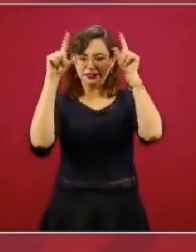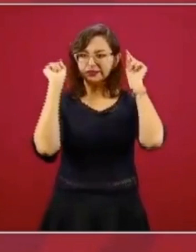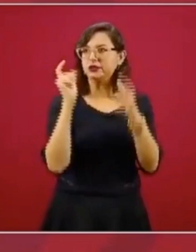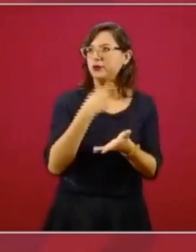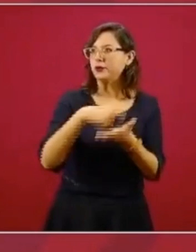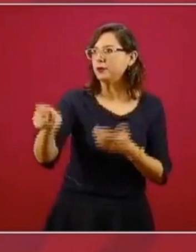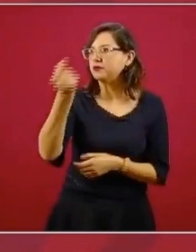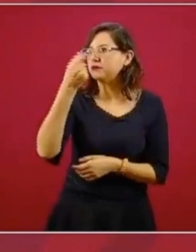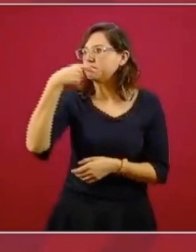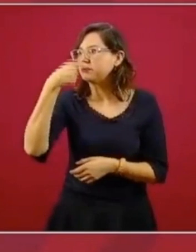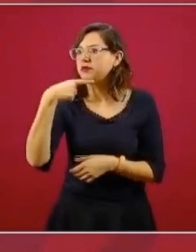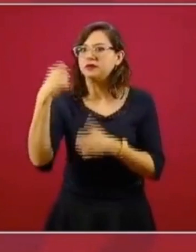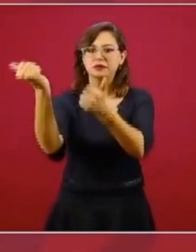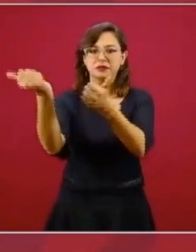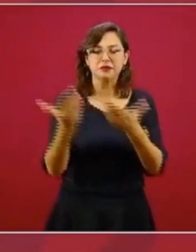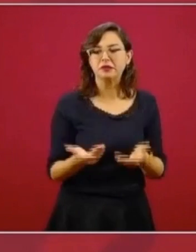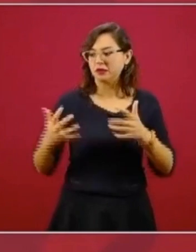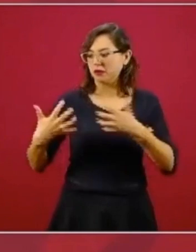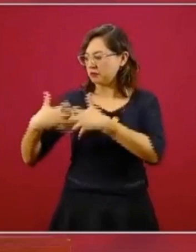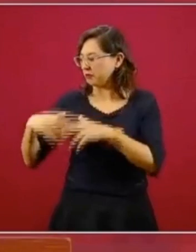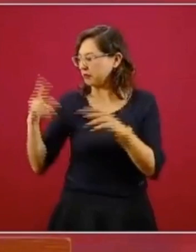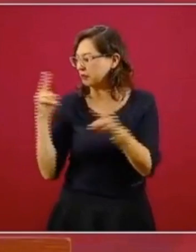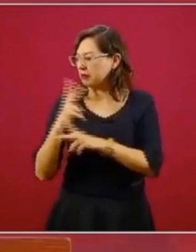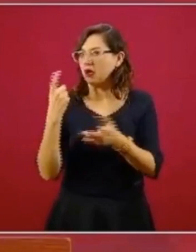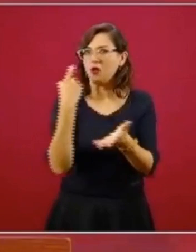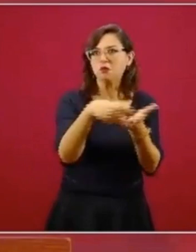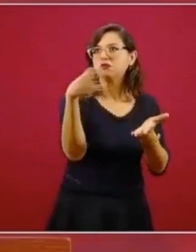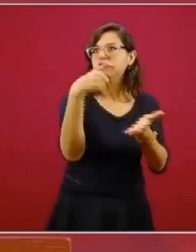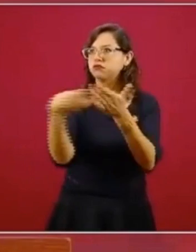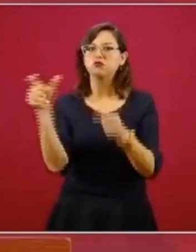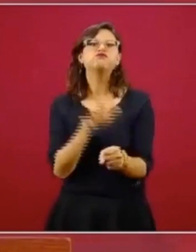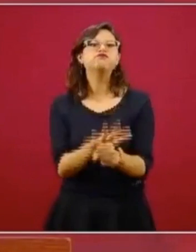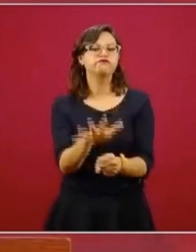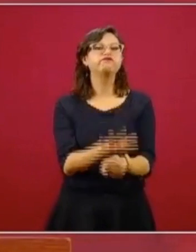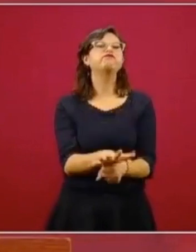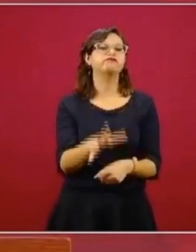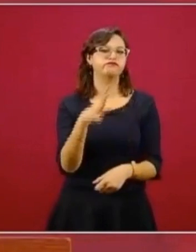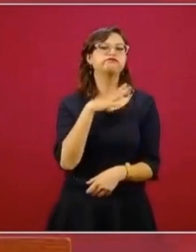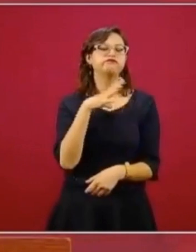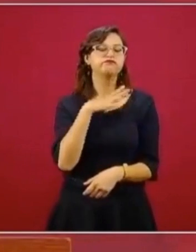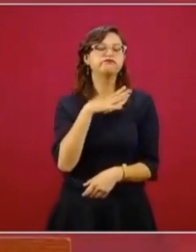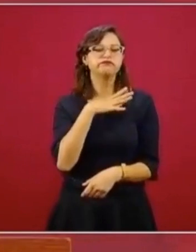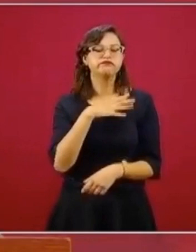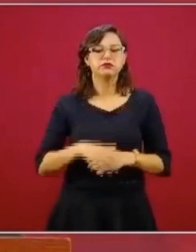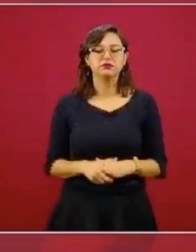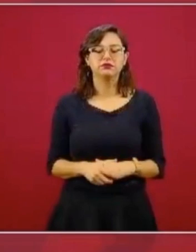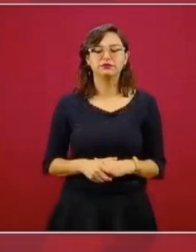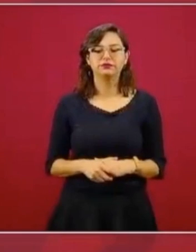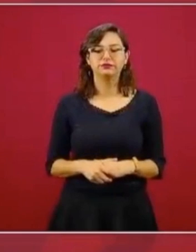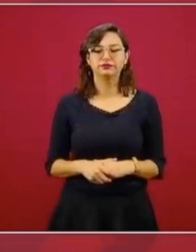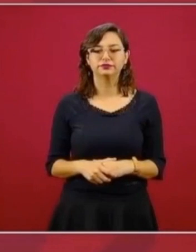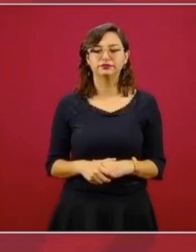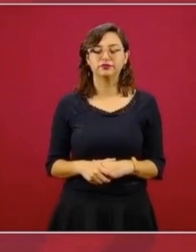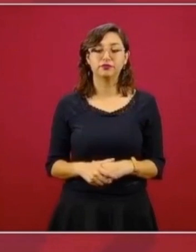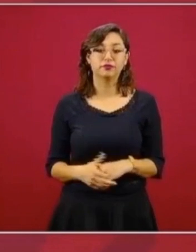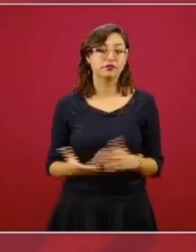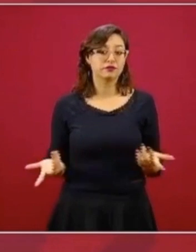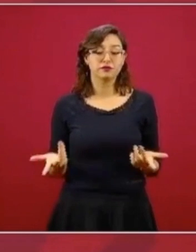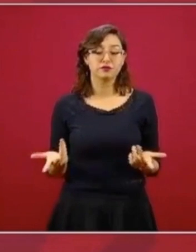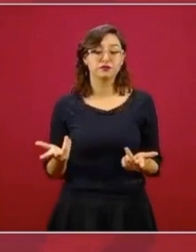medicinas, para comprar los ventiladores, para financiar